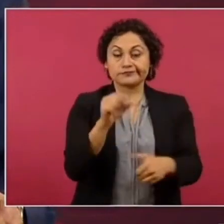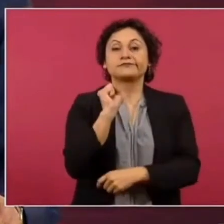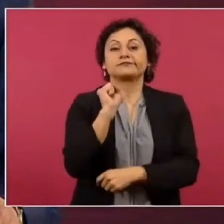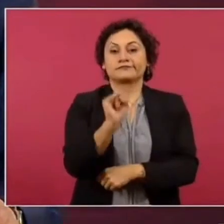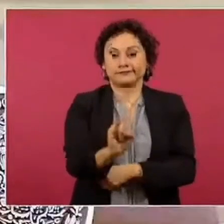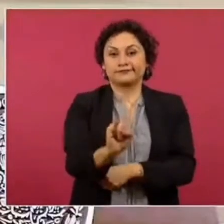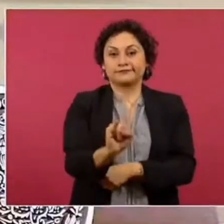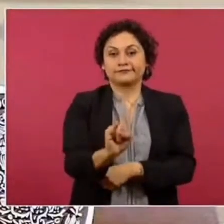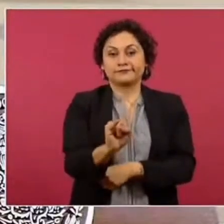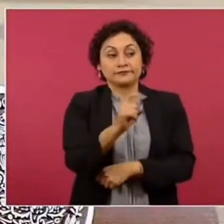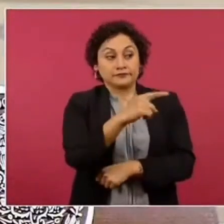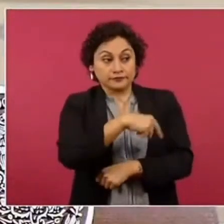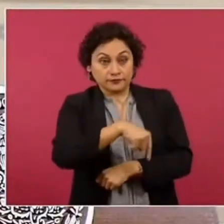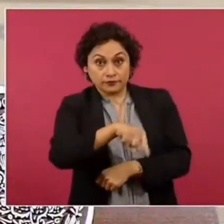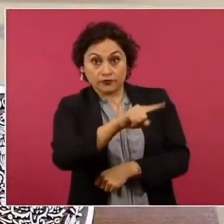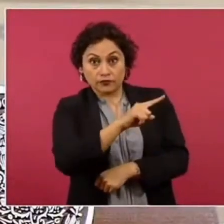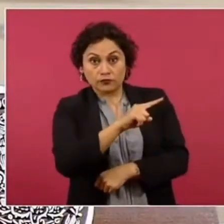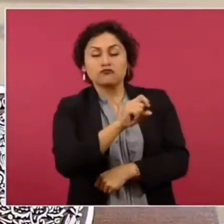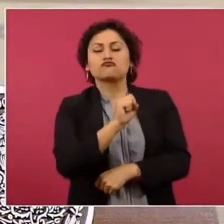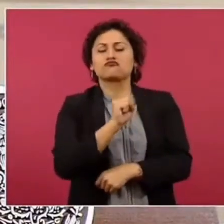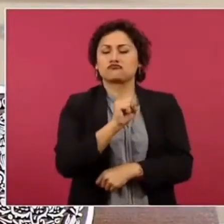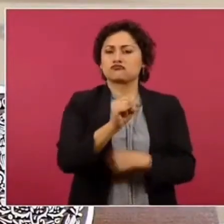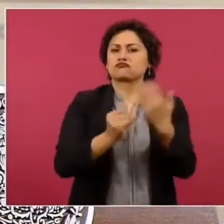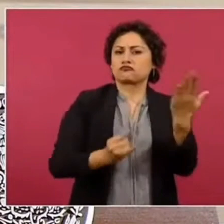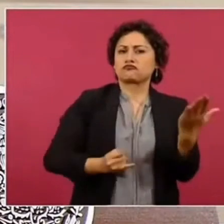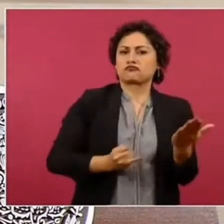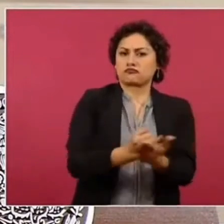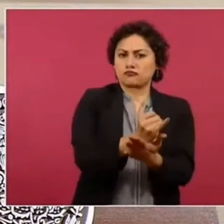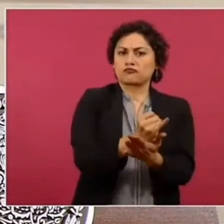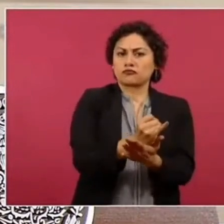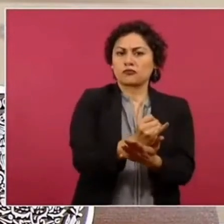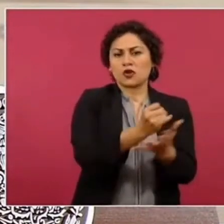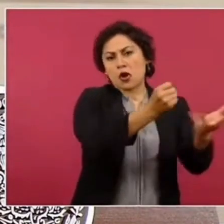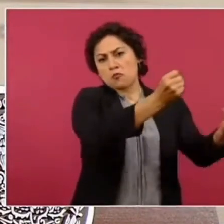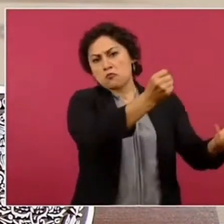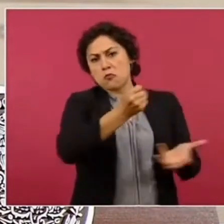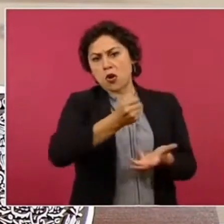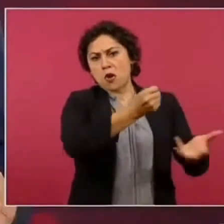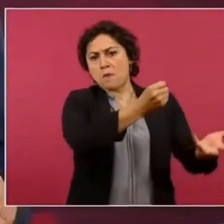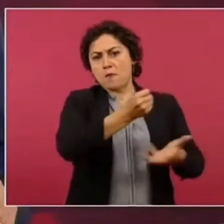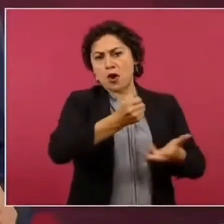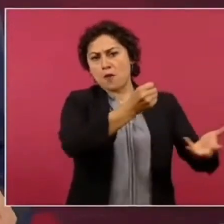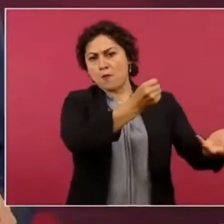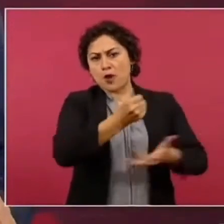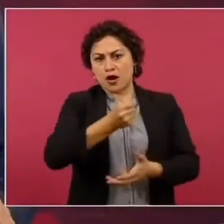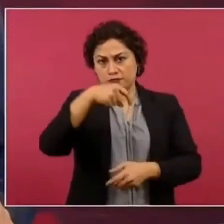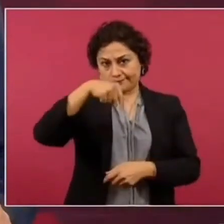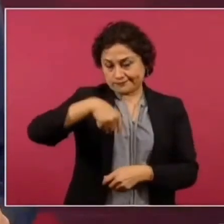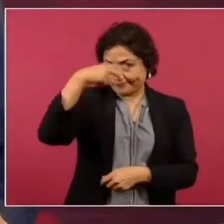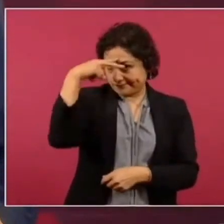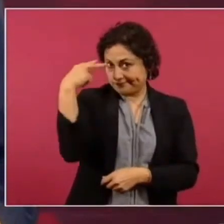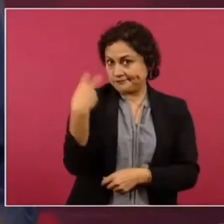decididos a seguir invirtiendo en el país.